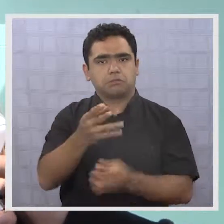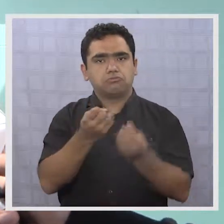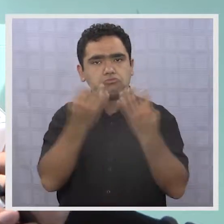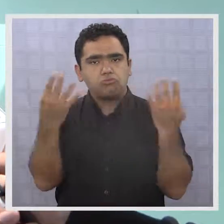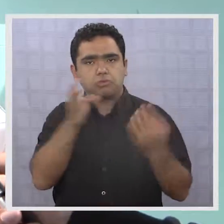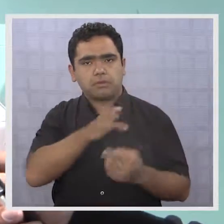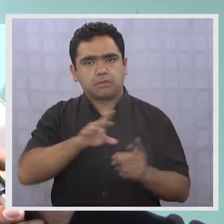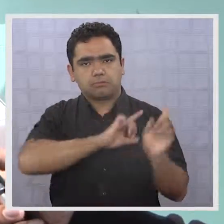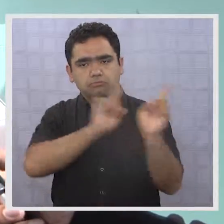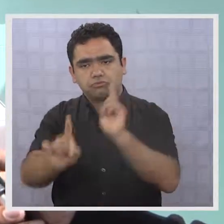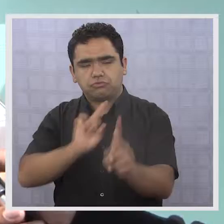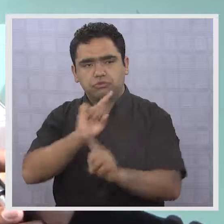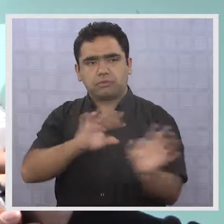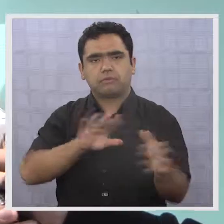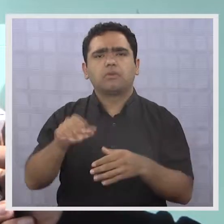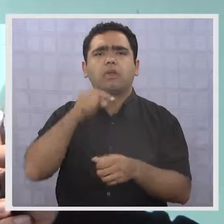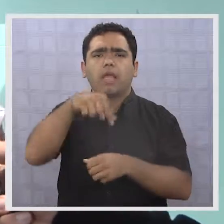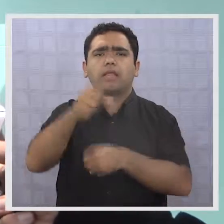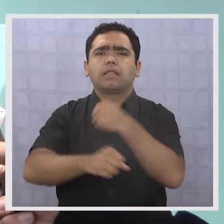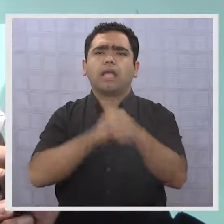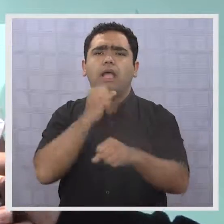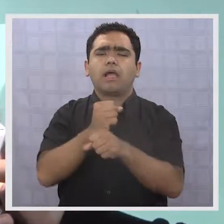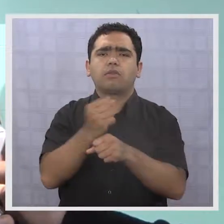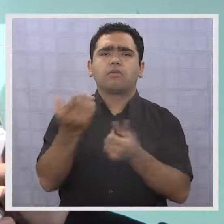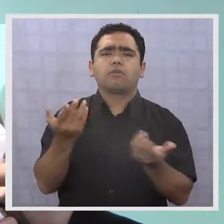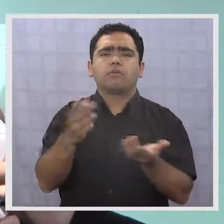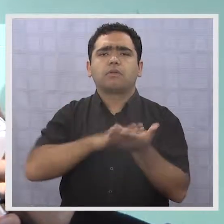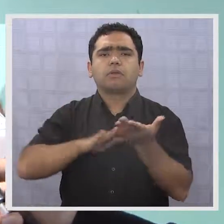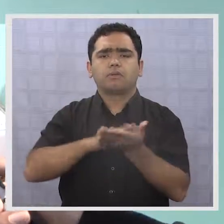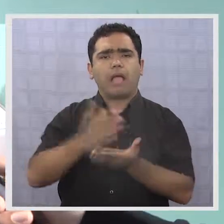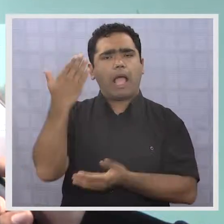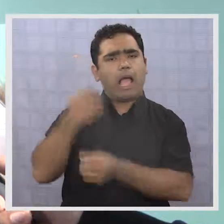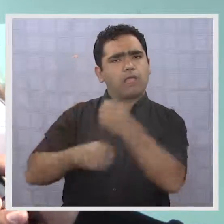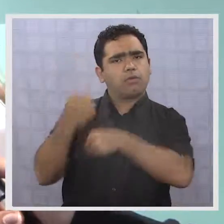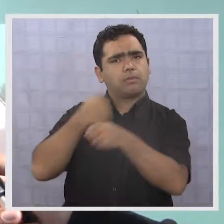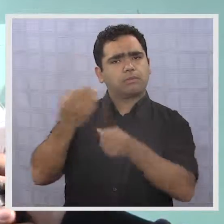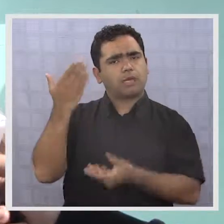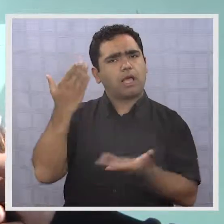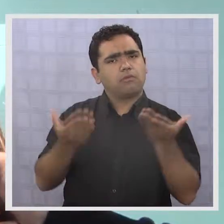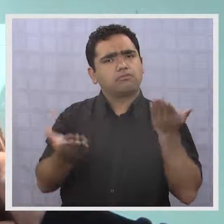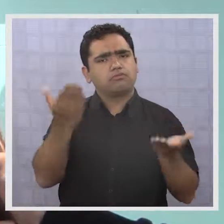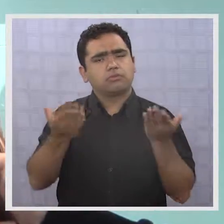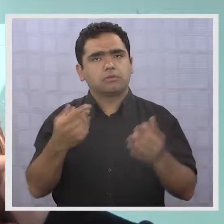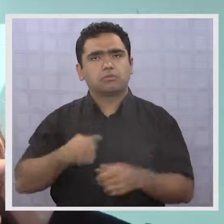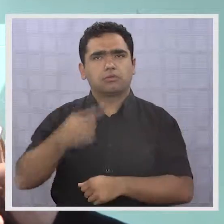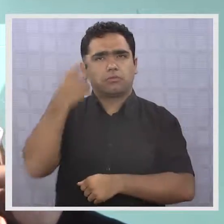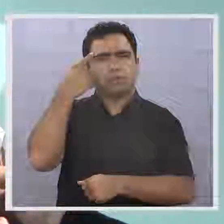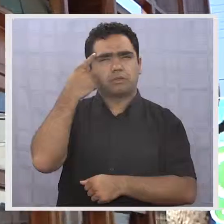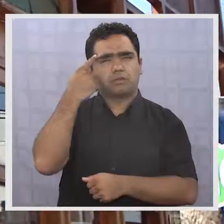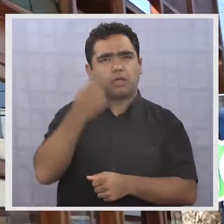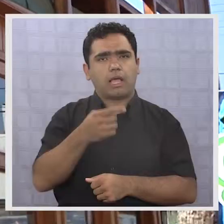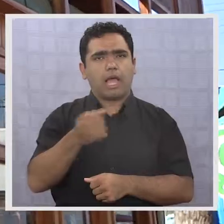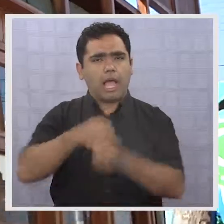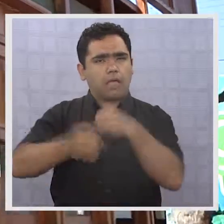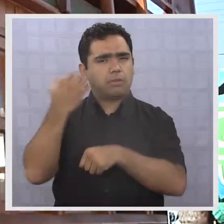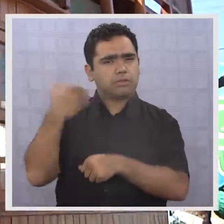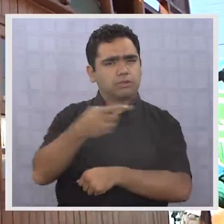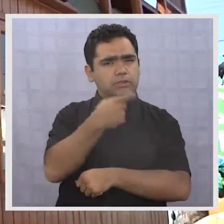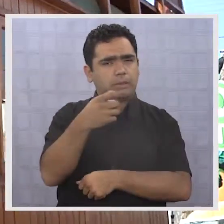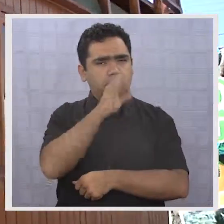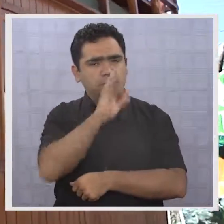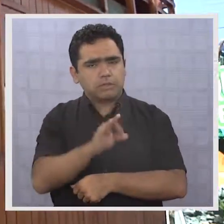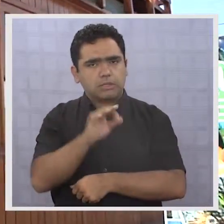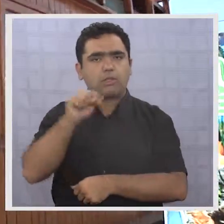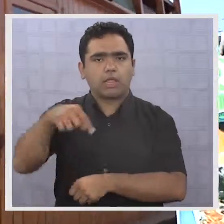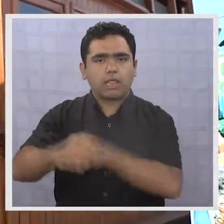por ejemplo, en este año, cuánto es que te llevas? Si el año pasado ya estaban un 100%. 100% ahora yo creo que un 70%. A pesar de